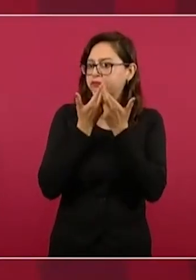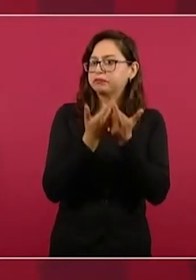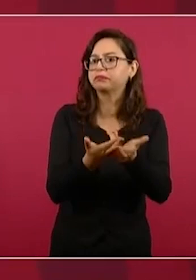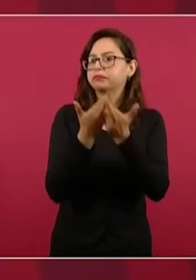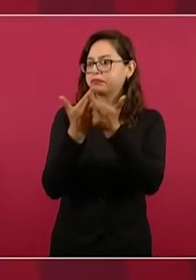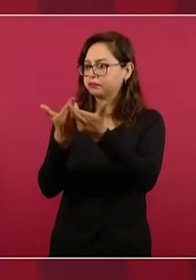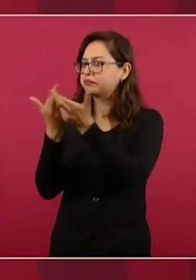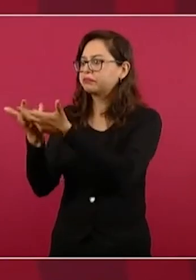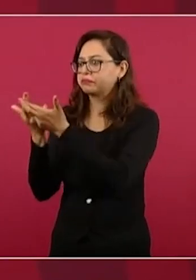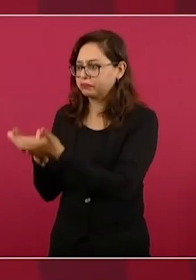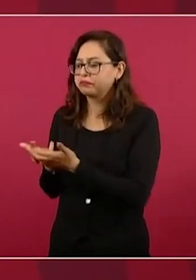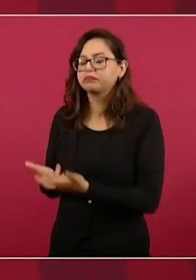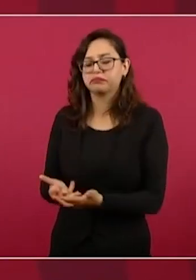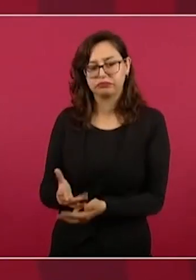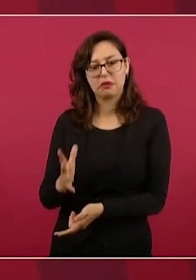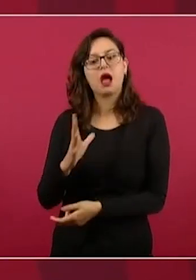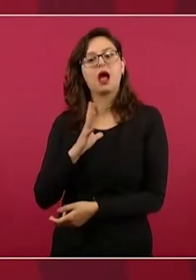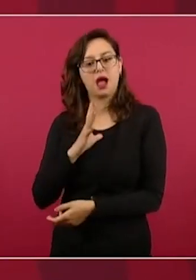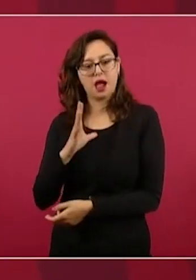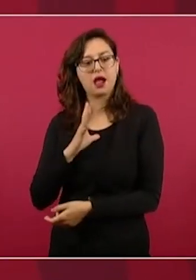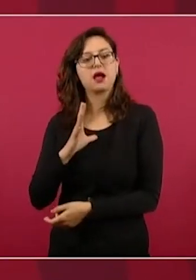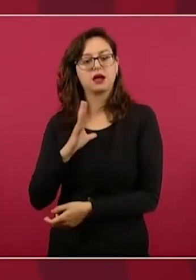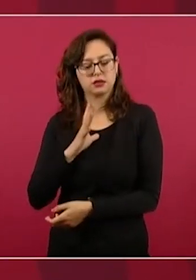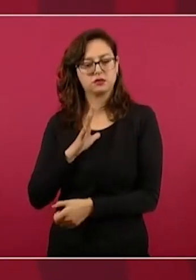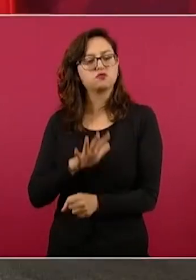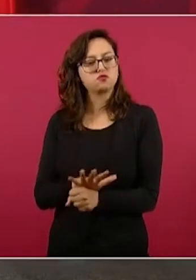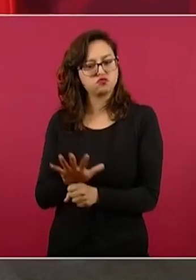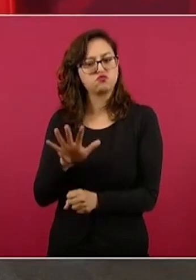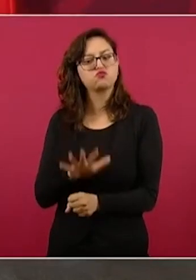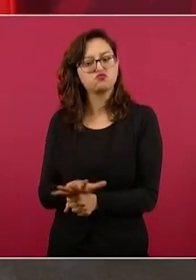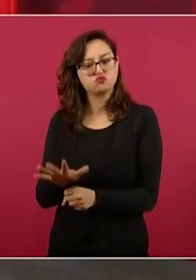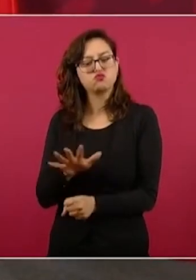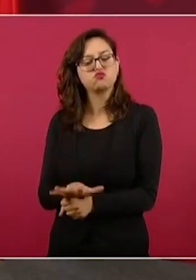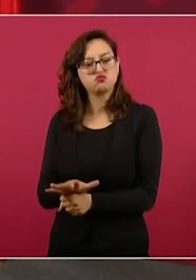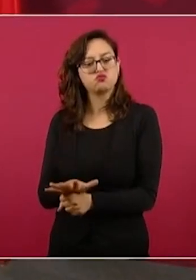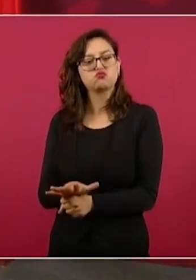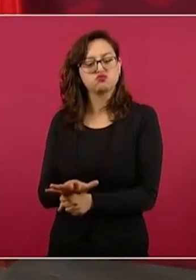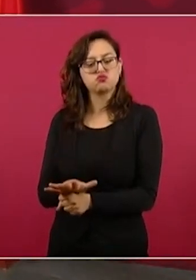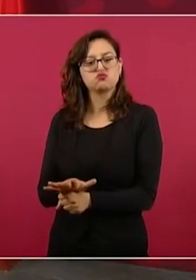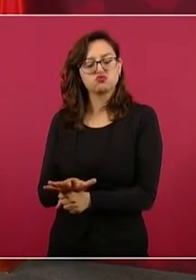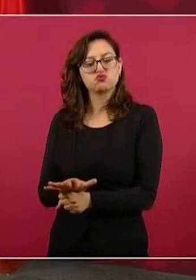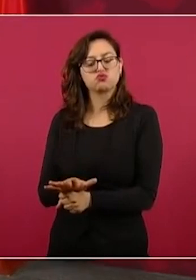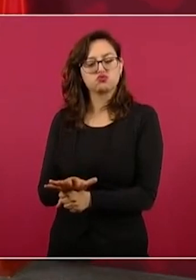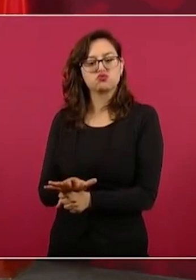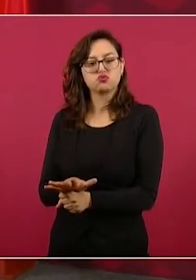estamos